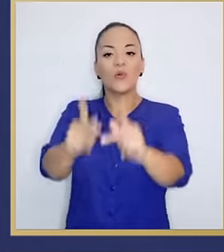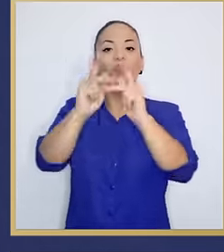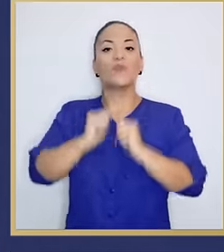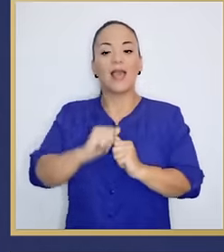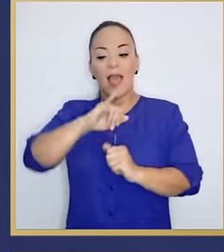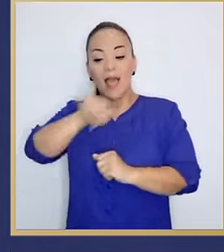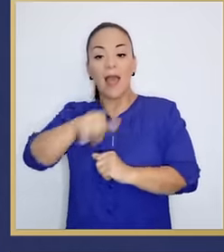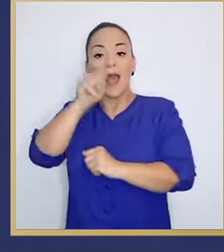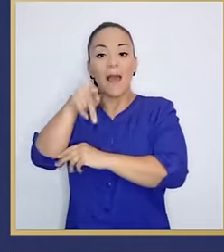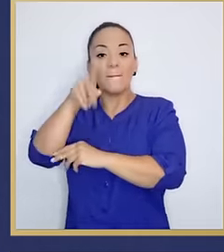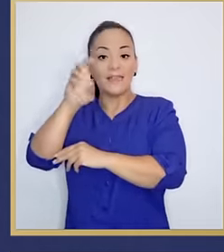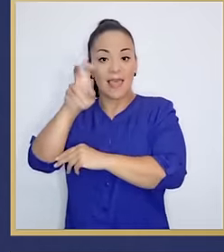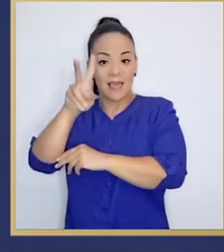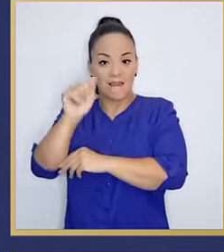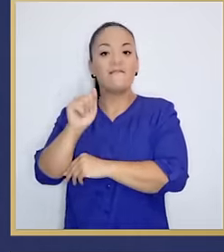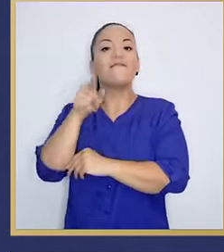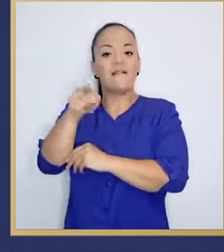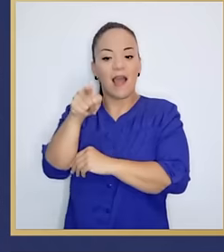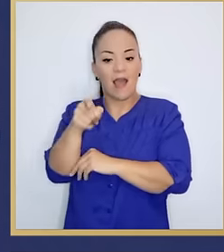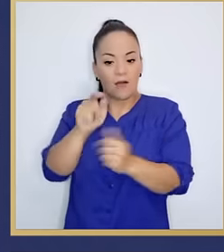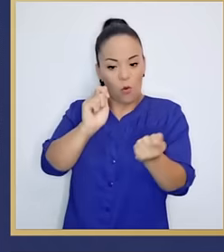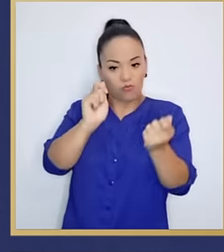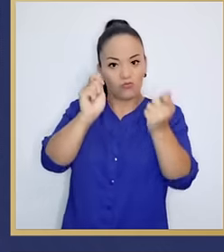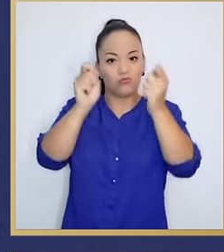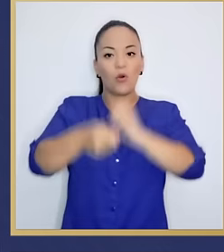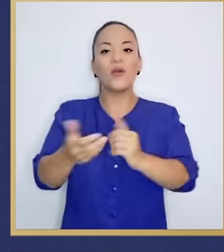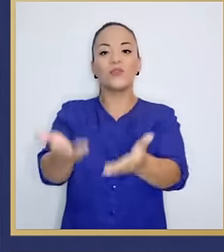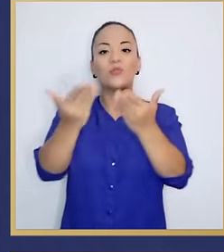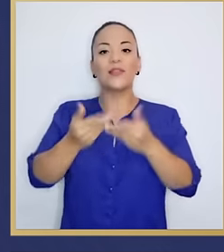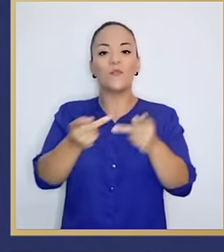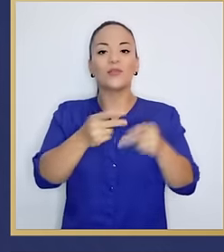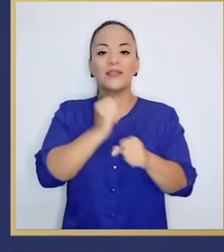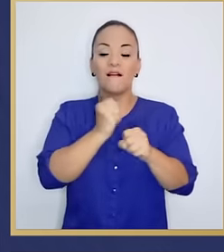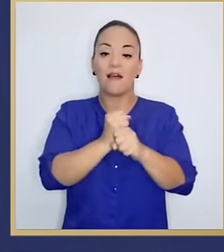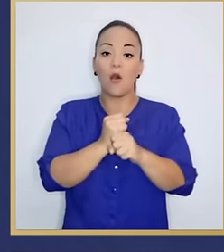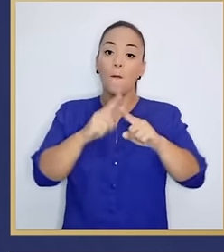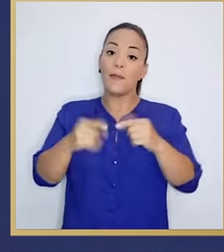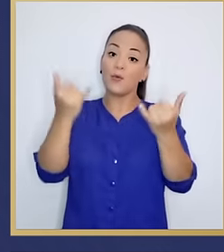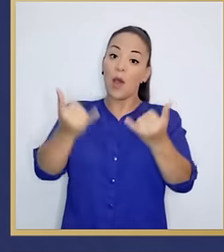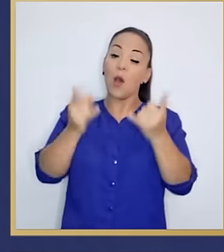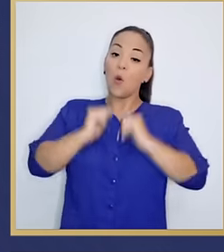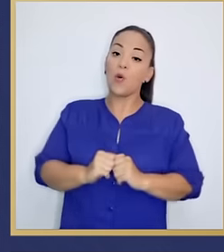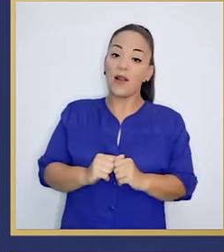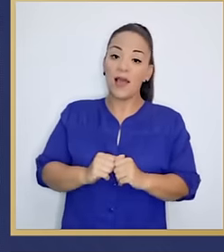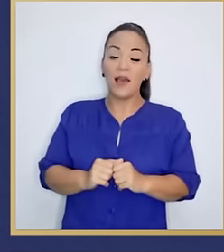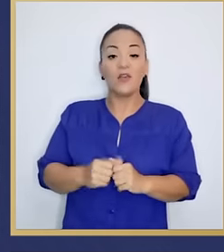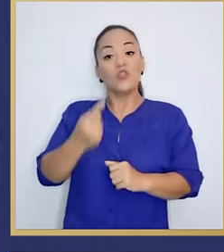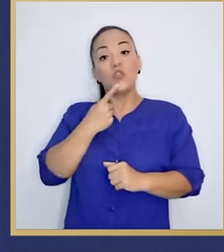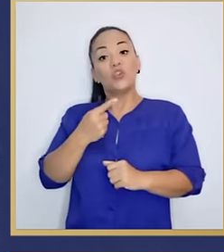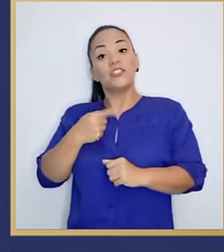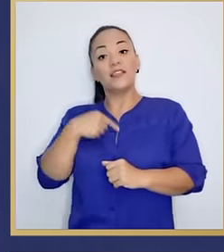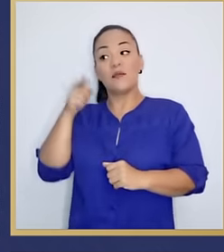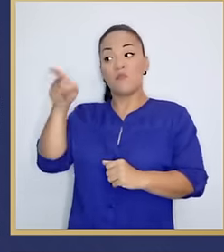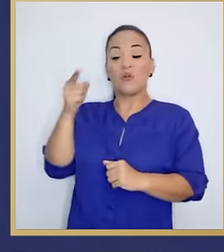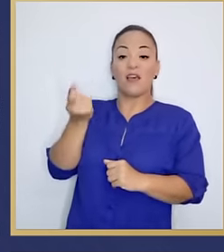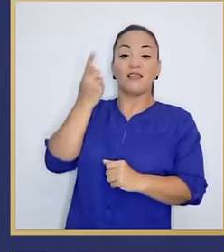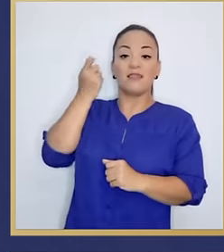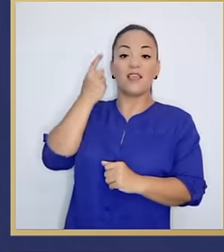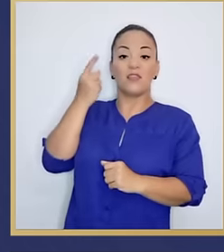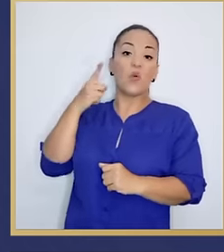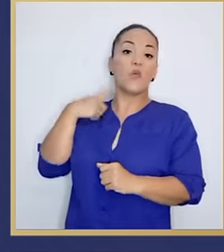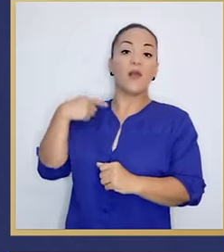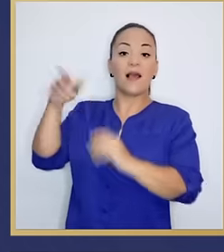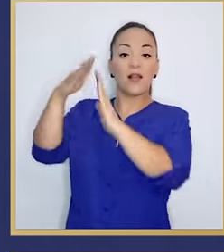reinvente y nos dé trabajo, nos vienen a decir por una interpretación antojadiza que esto no se puede hacer.